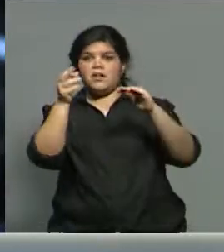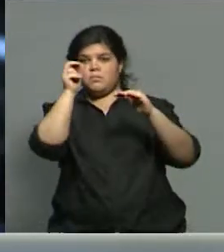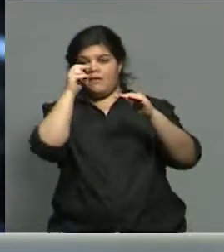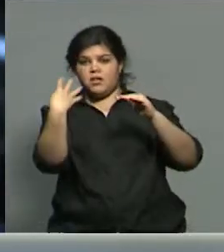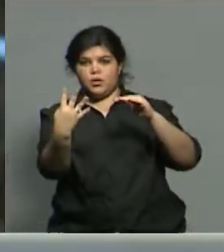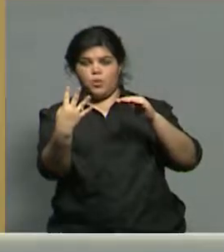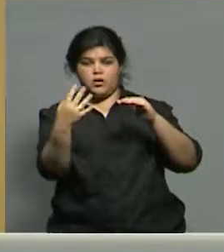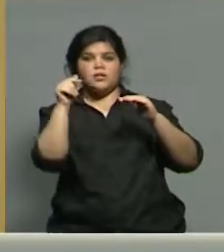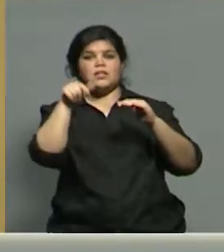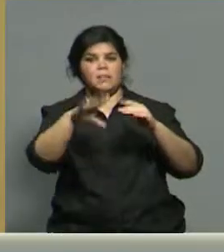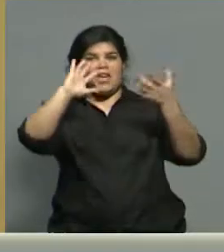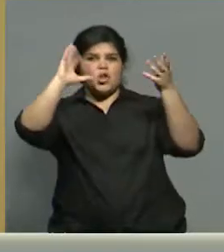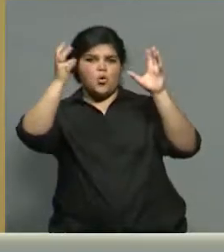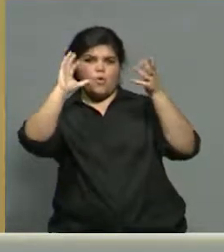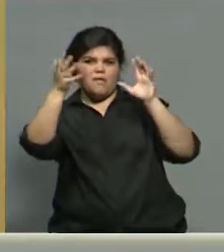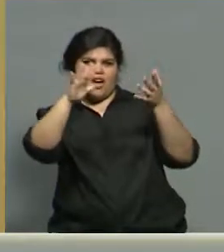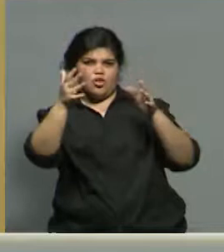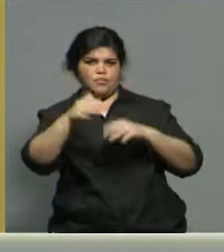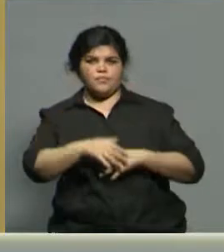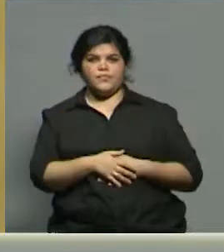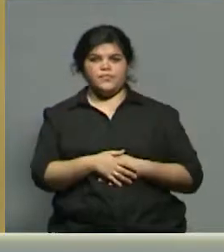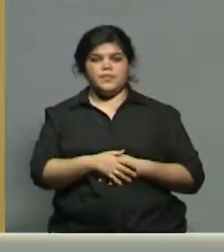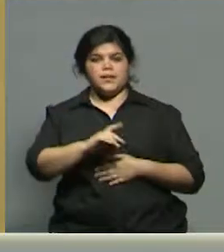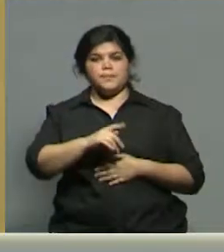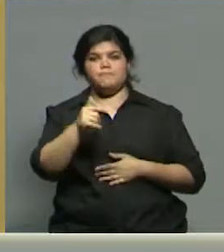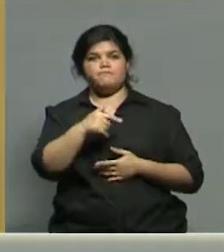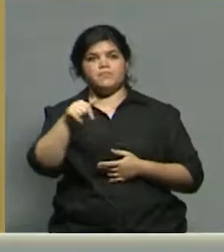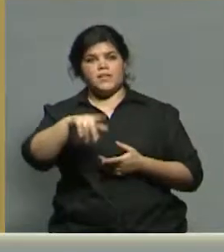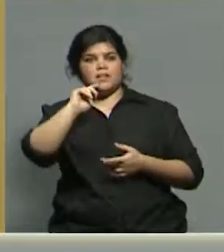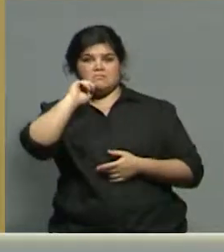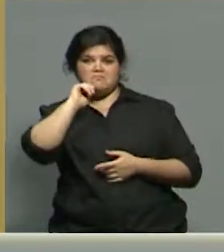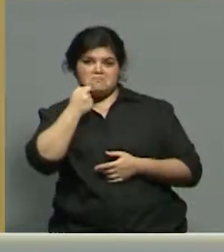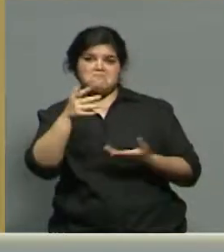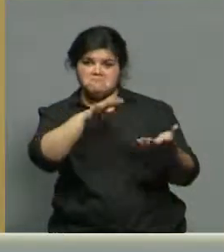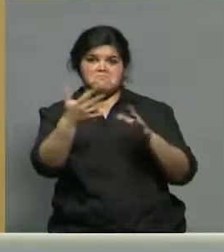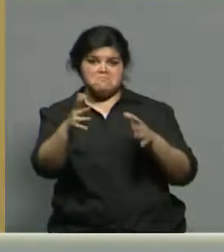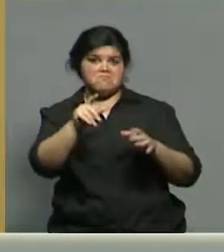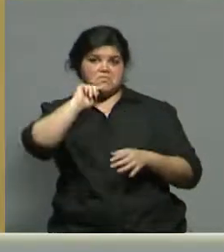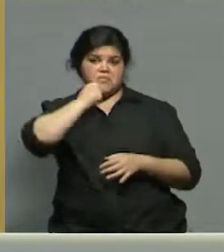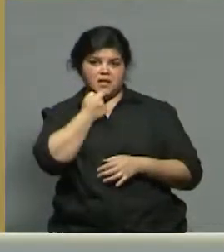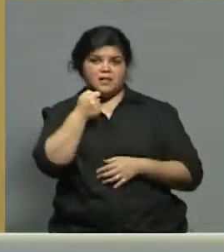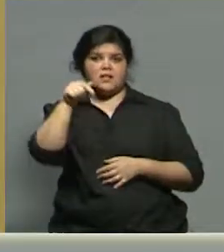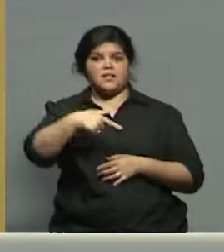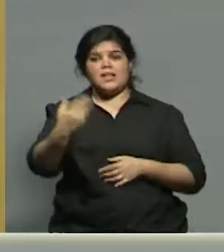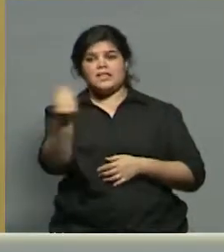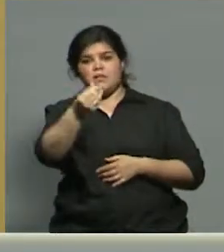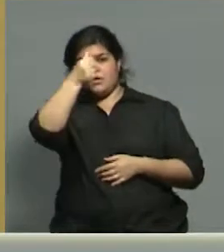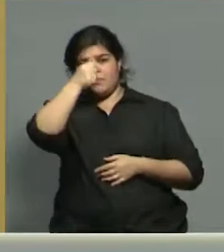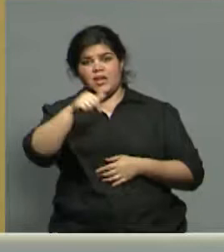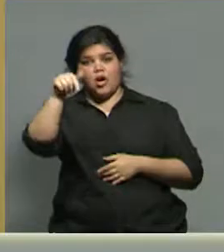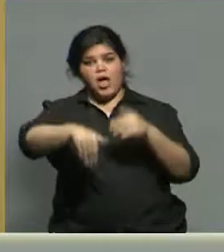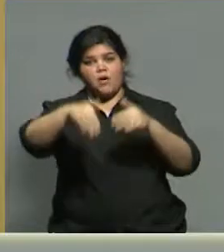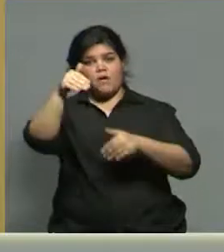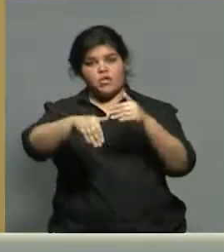24, también con el cielo parcialmente nublado. Se esperan condiciones aparentemente buenas para lo que va a ser un fin de semana electoral